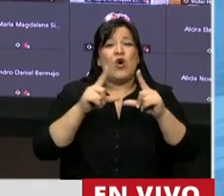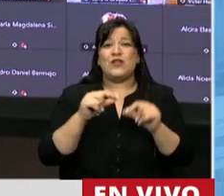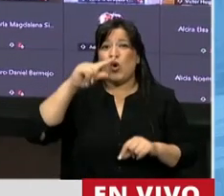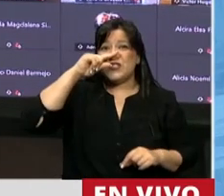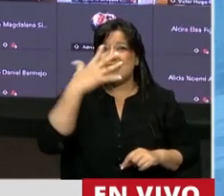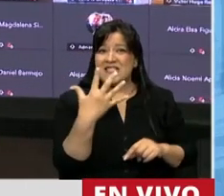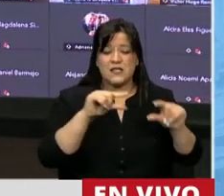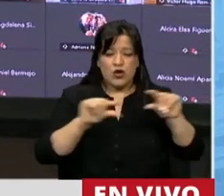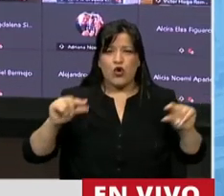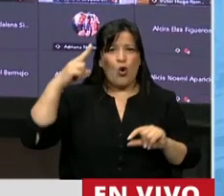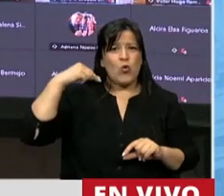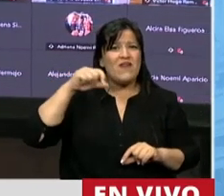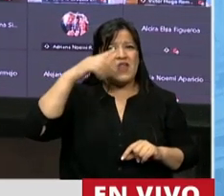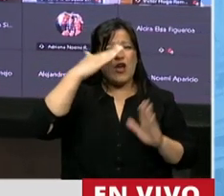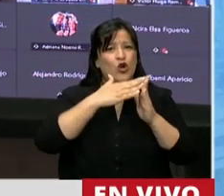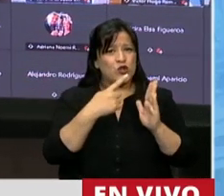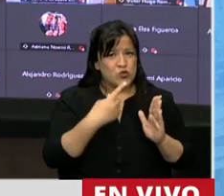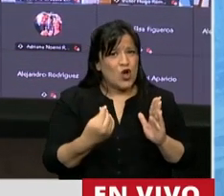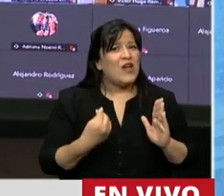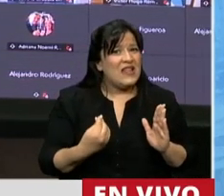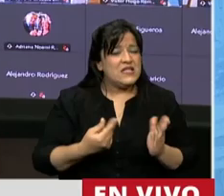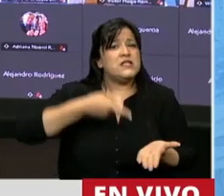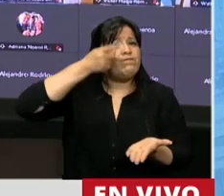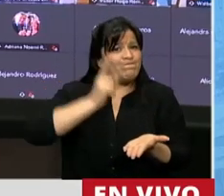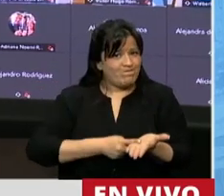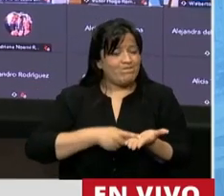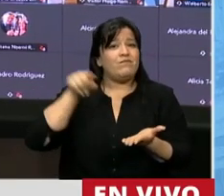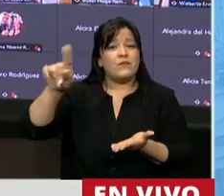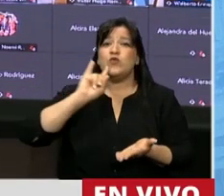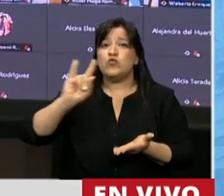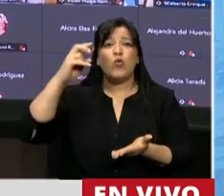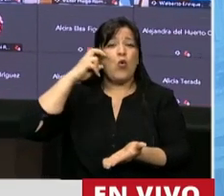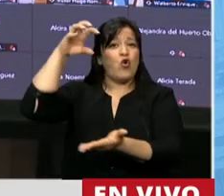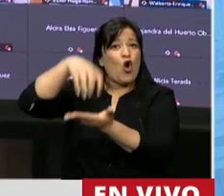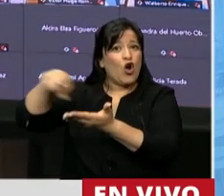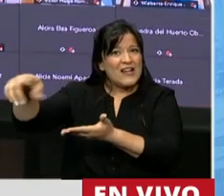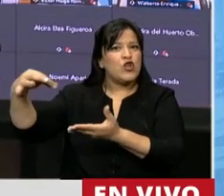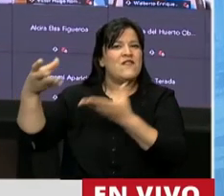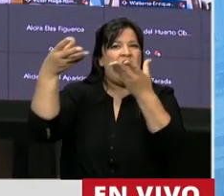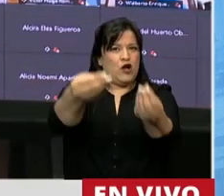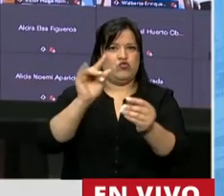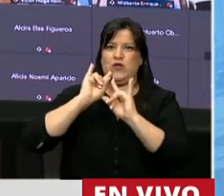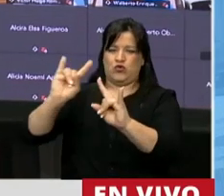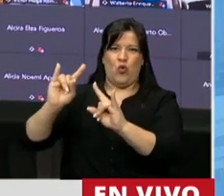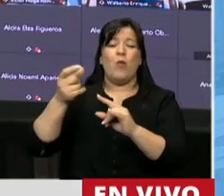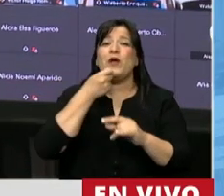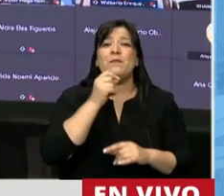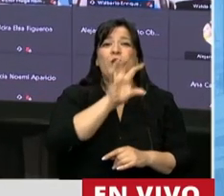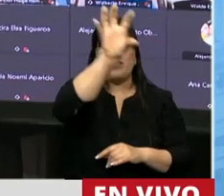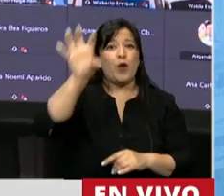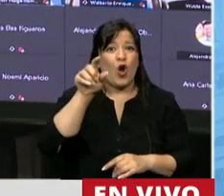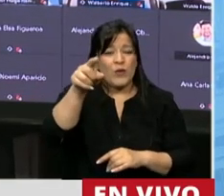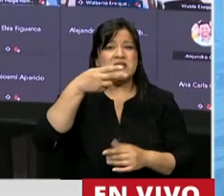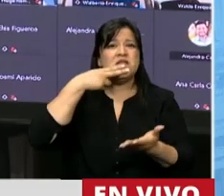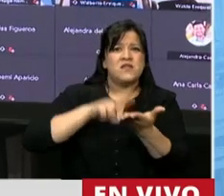75, inciso 9 de la Constitución que le impone a este Congreso acudir en ayuda de aquellas provincias cuyas rentas